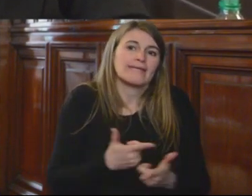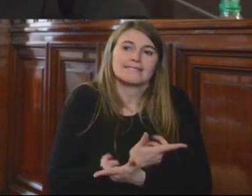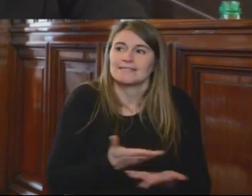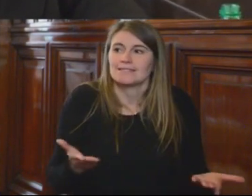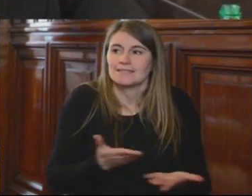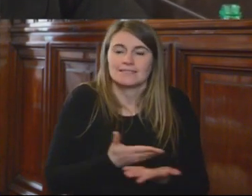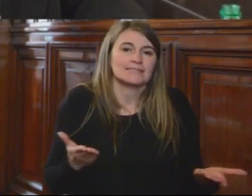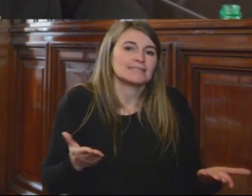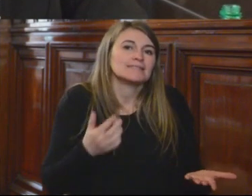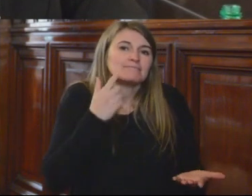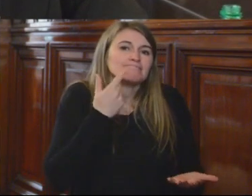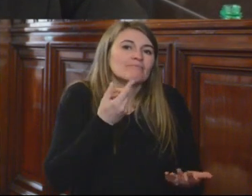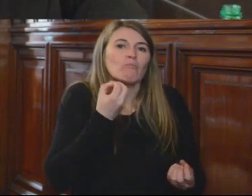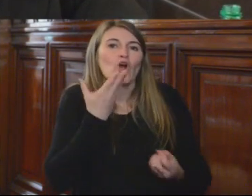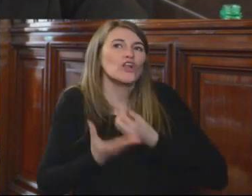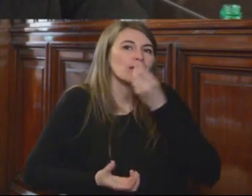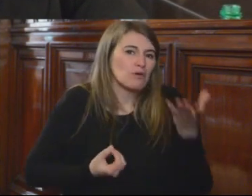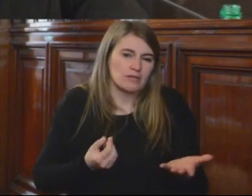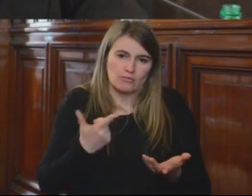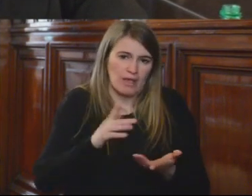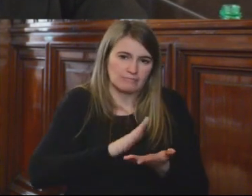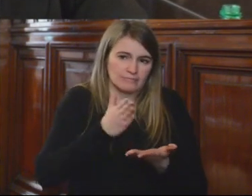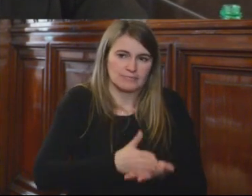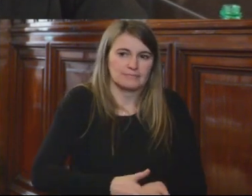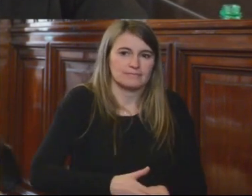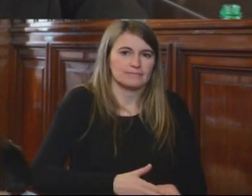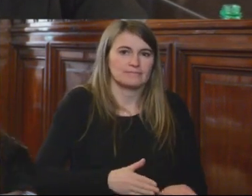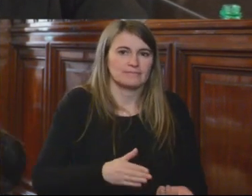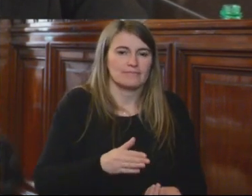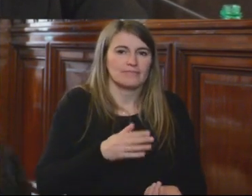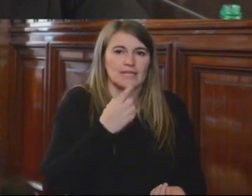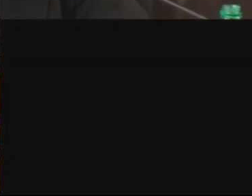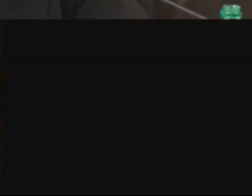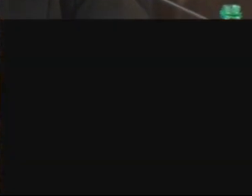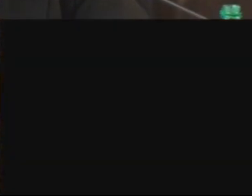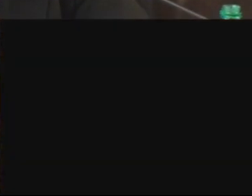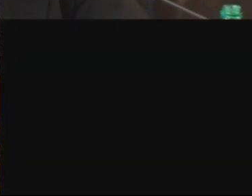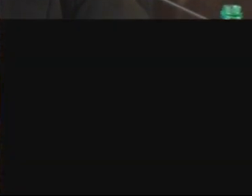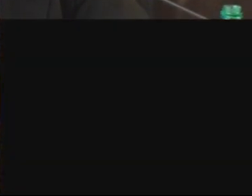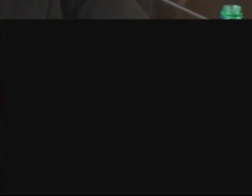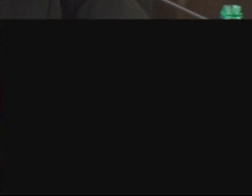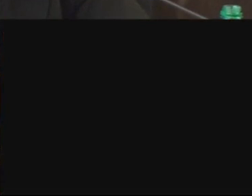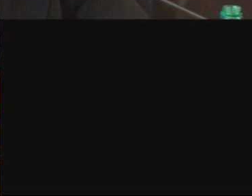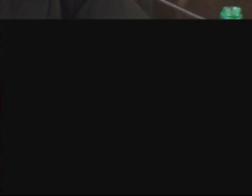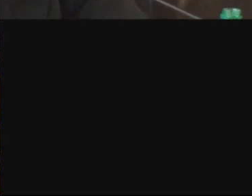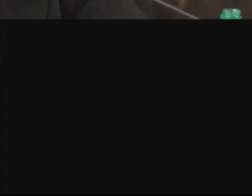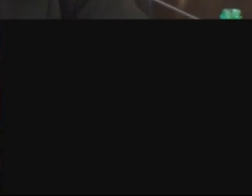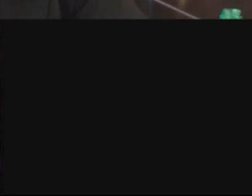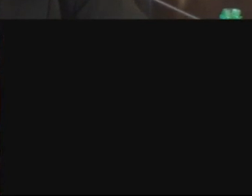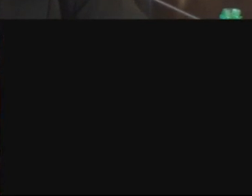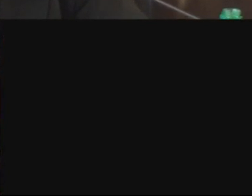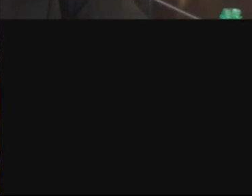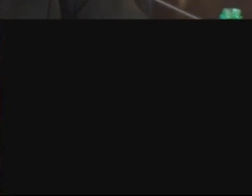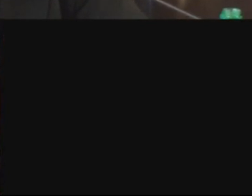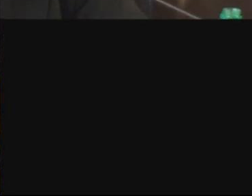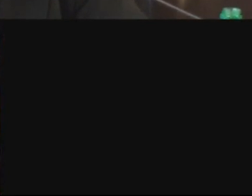una ponderación de criterios. El Tribunal Constitucional ha dicho que pueden destituirlo por departamentos, por diferentes criterios